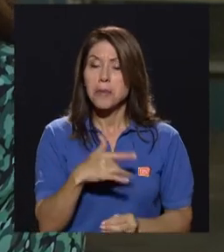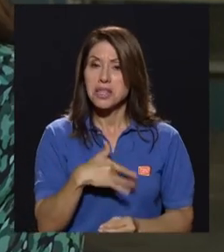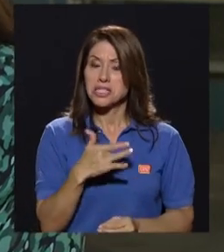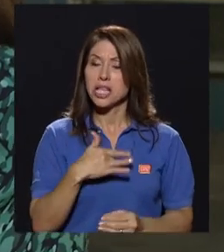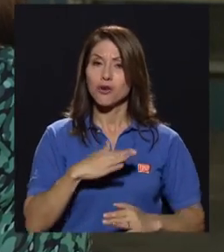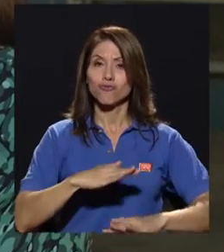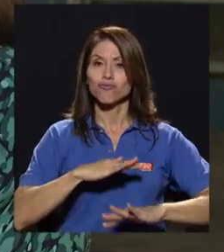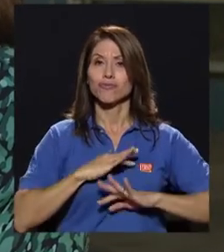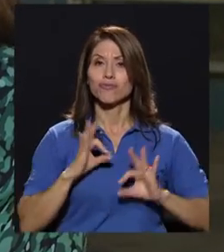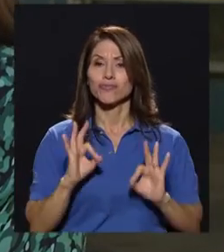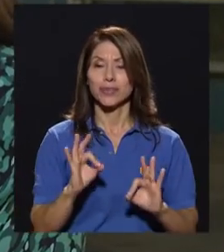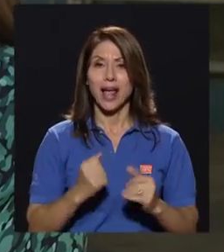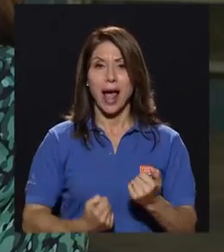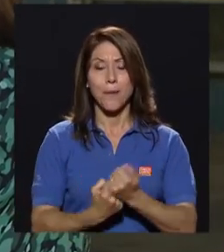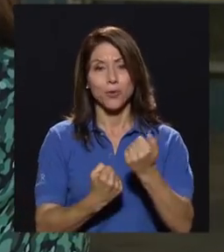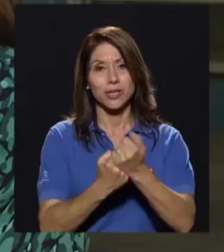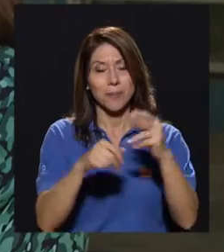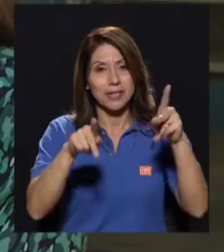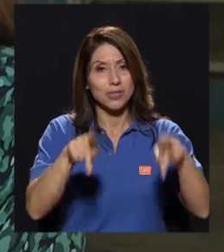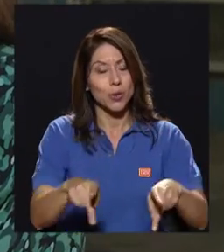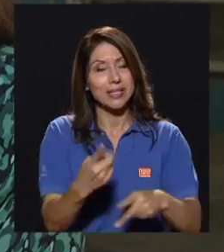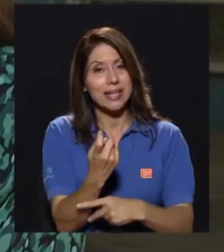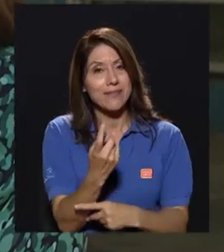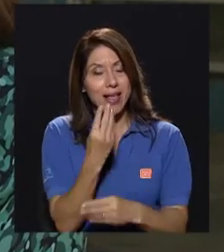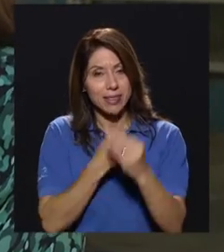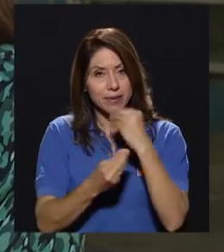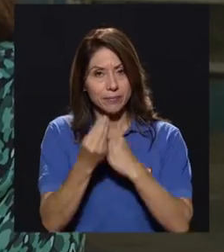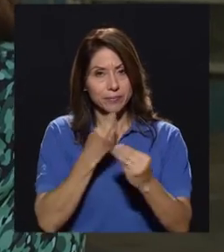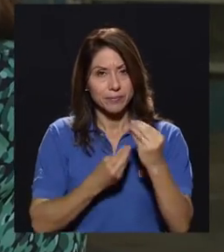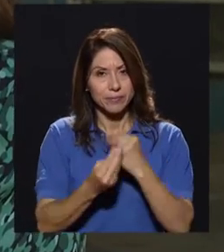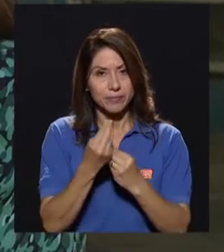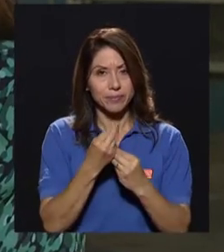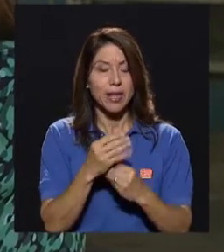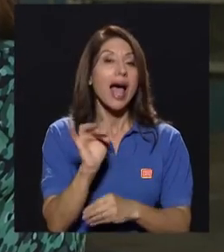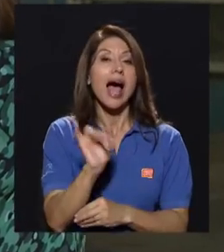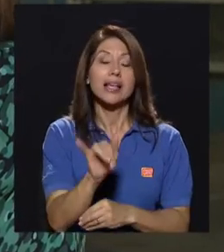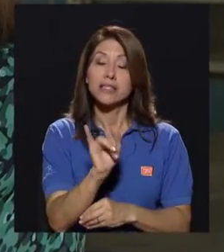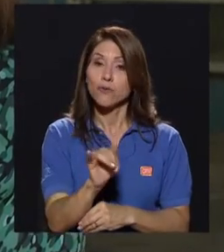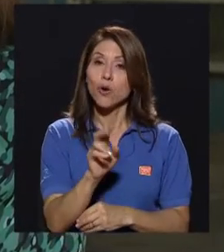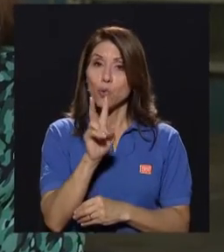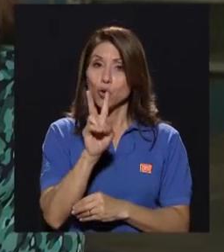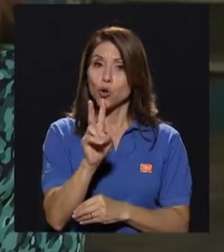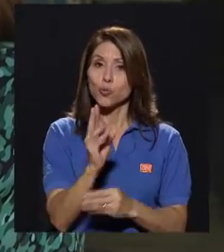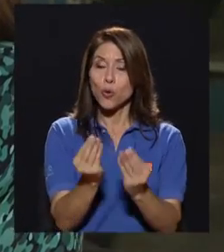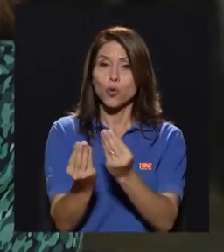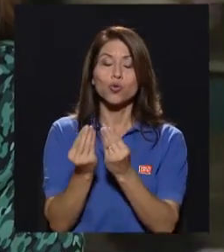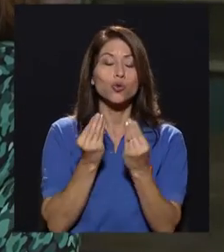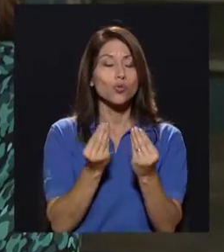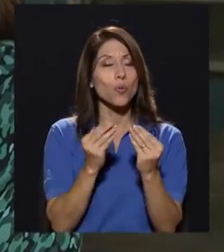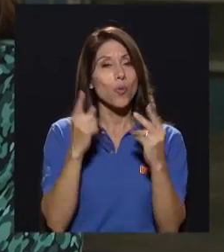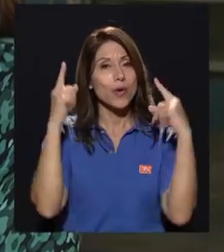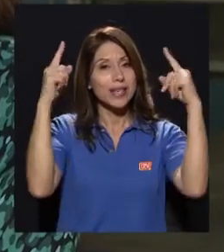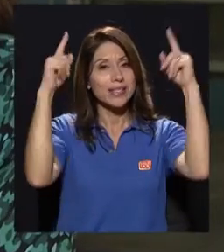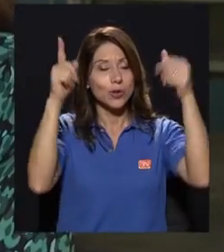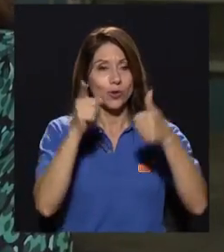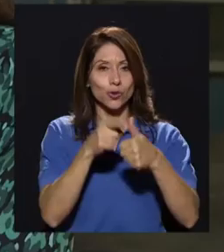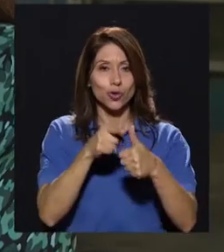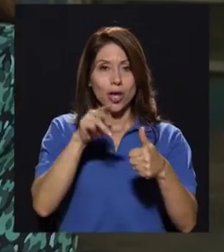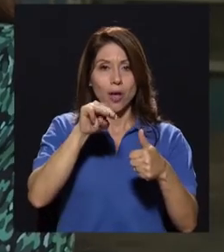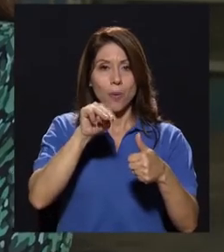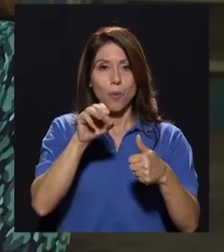de apoyar a esta población que tiene deficiencias nutricionales. Así fue como salen dos productos muy exitosos, mol y banano,